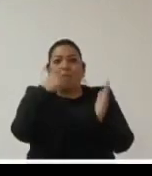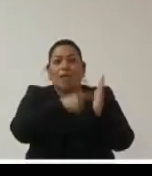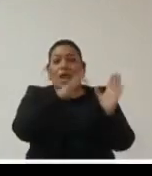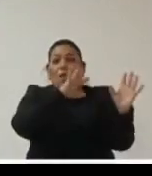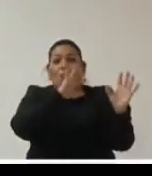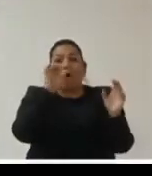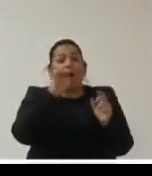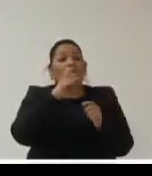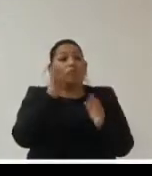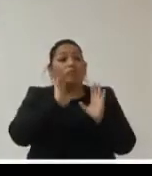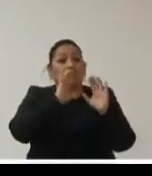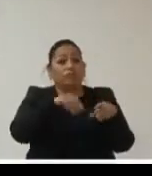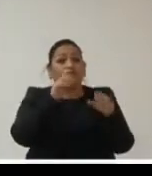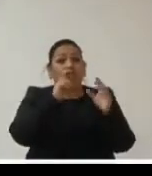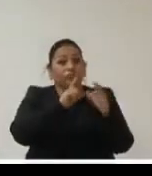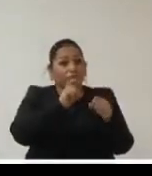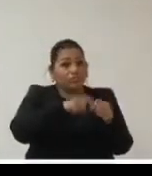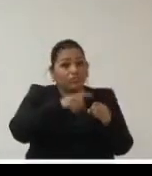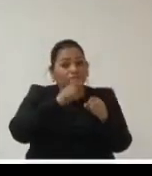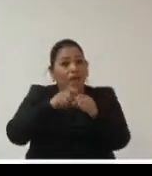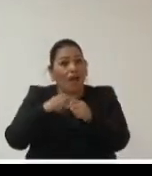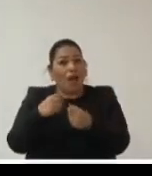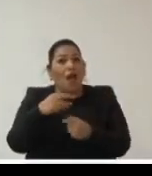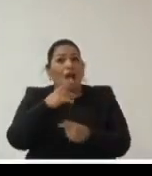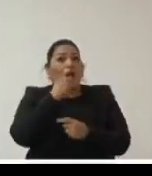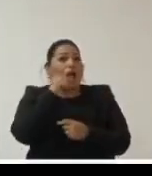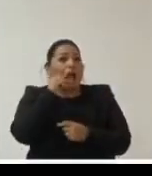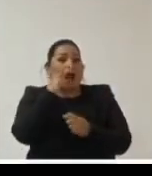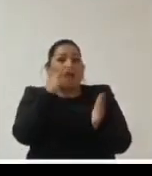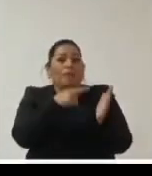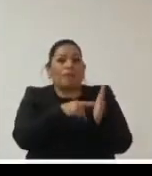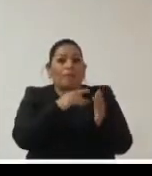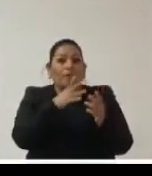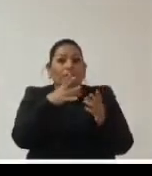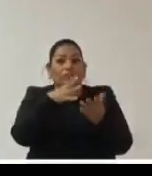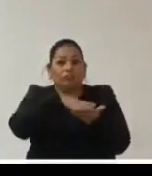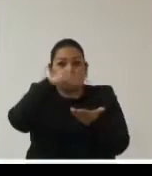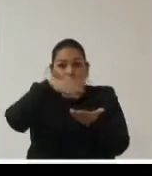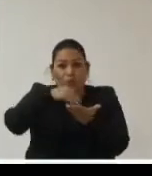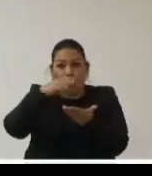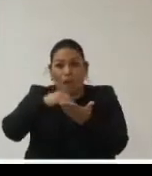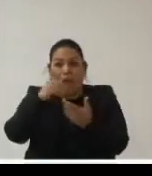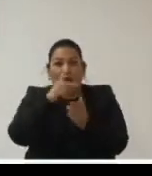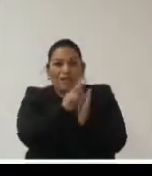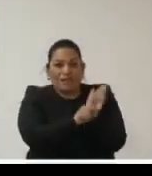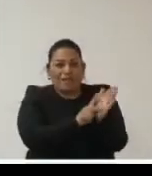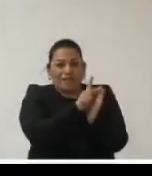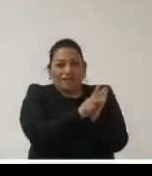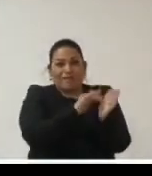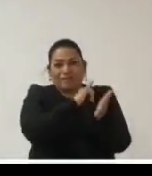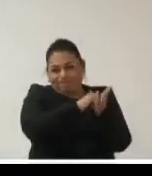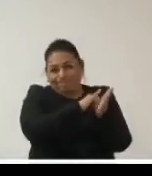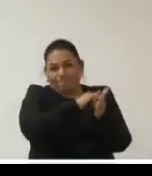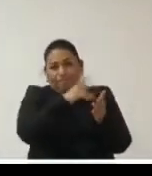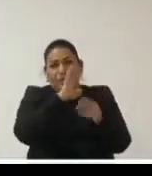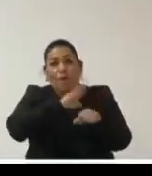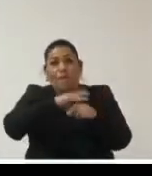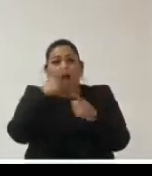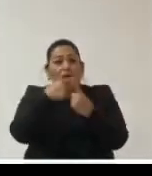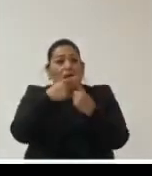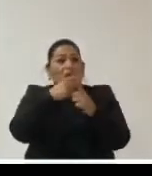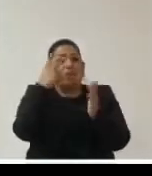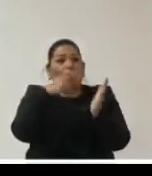cuatrocientos inscritos llevamos del día de ayer más de dos mil reproducciones más las del día de hoy que se han sumado otras dos mil